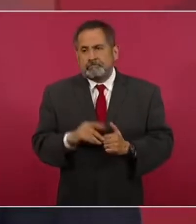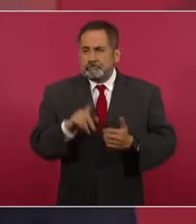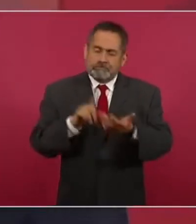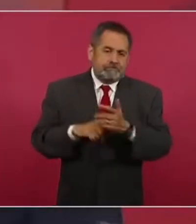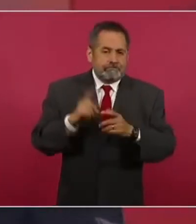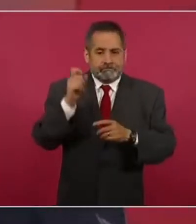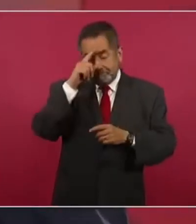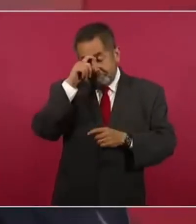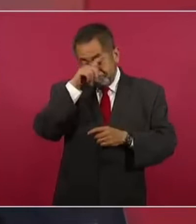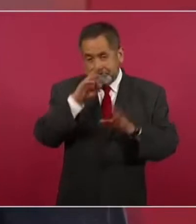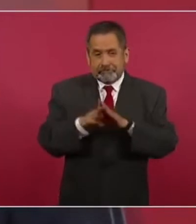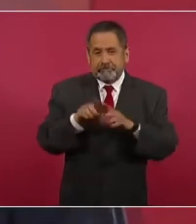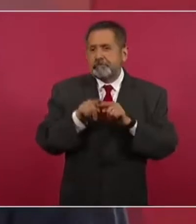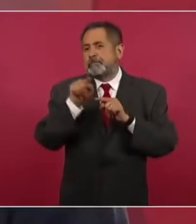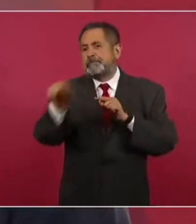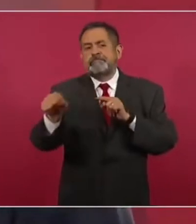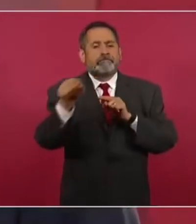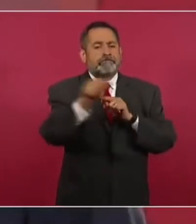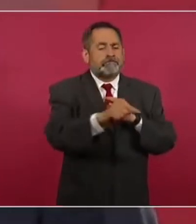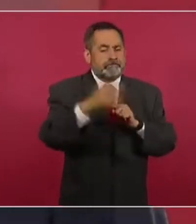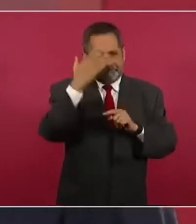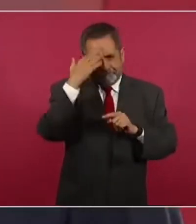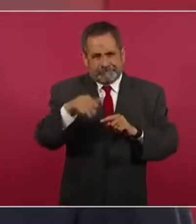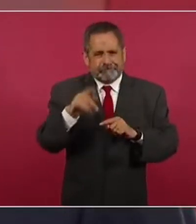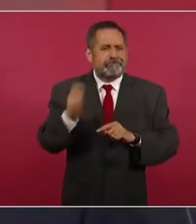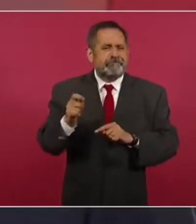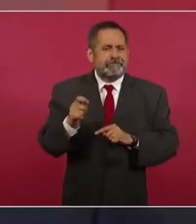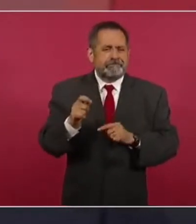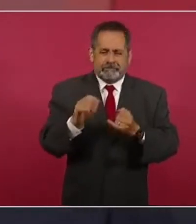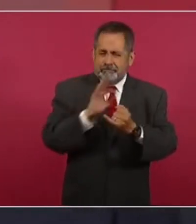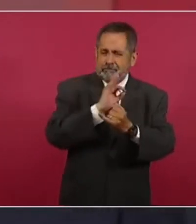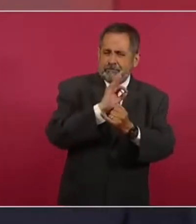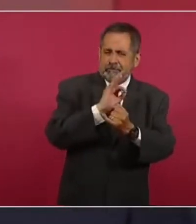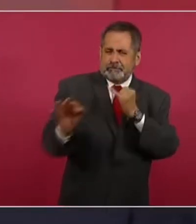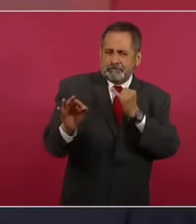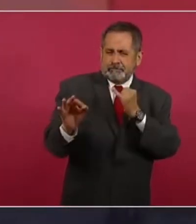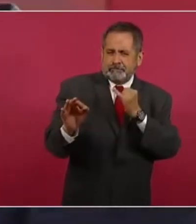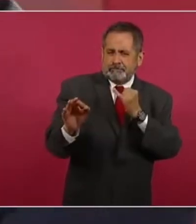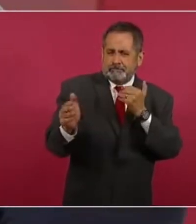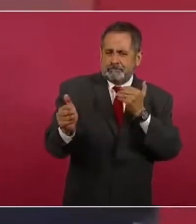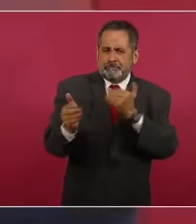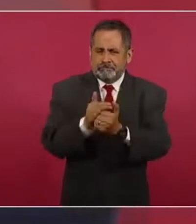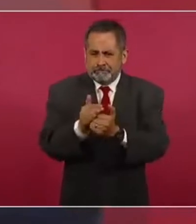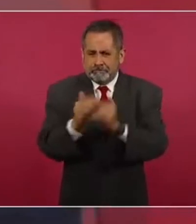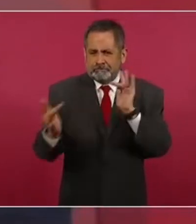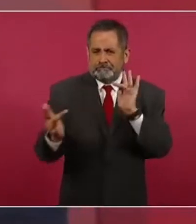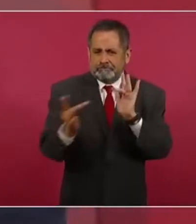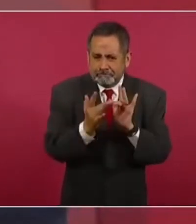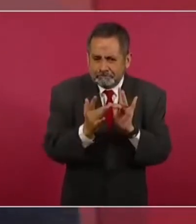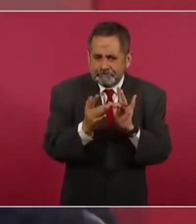la dificultad de lo que llaman la última milla, ya la conexión